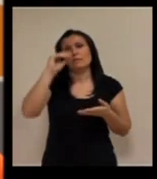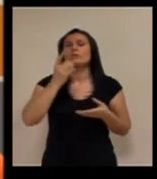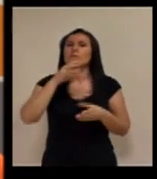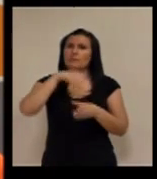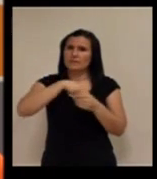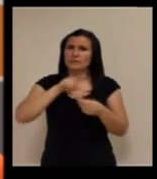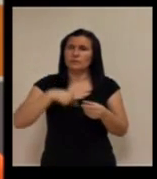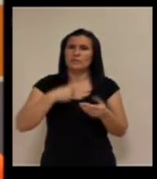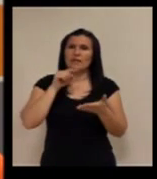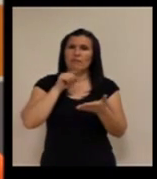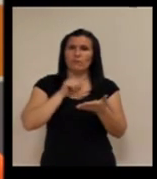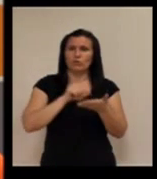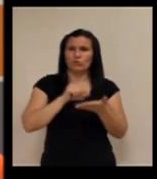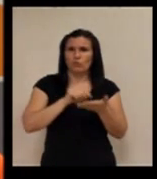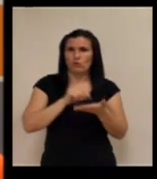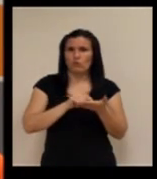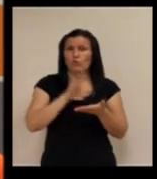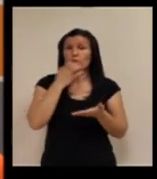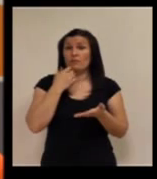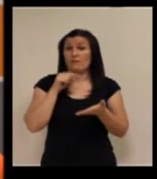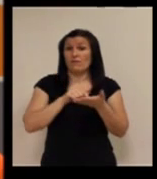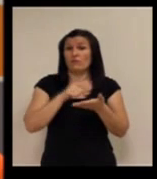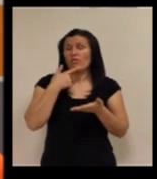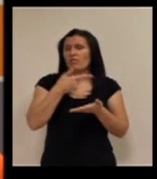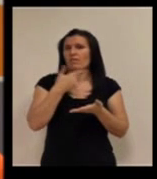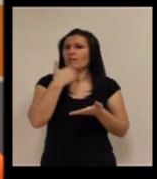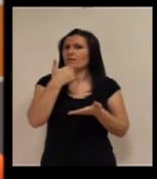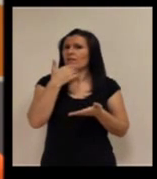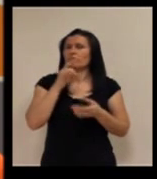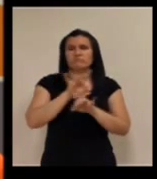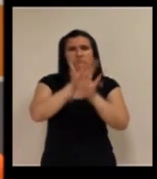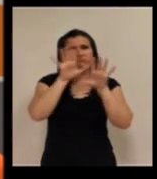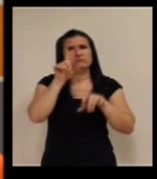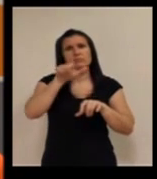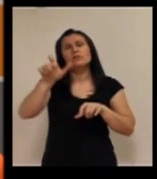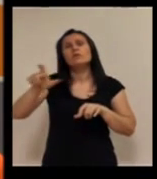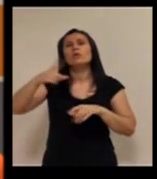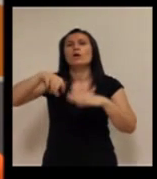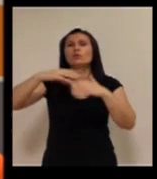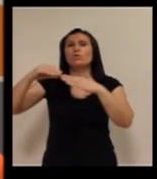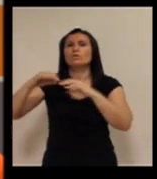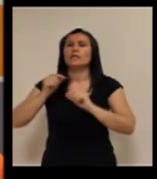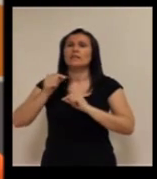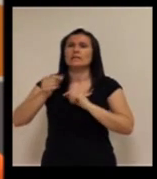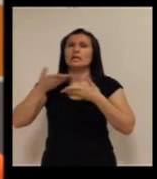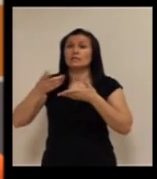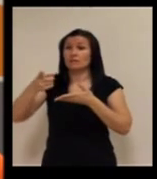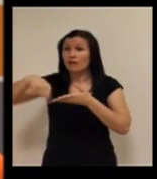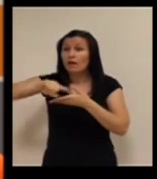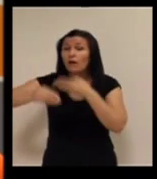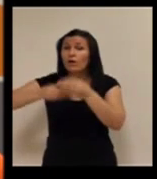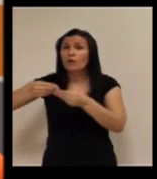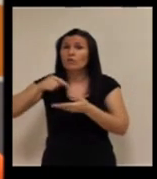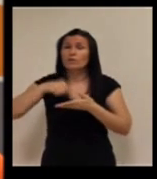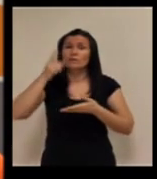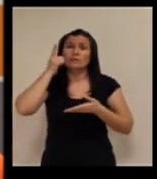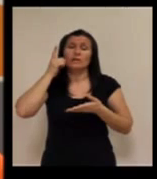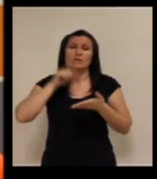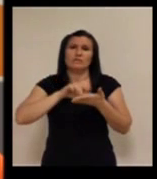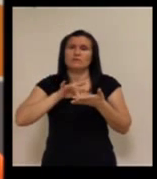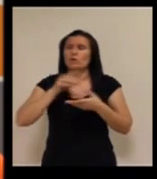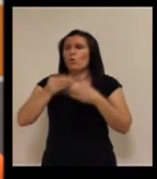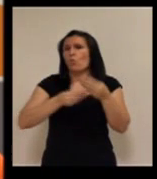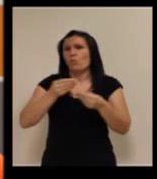incluirá el botón o sea se incluye se incluye el botón porque el botón dice que es algo que lo tiene muy claro que los usuarios de teleexistencia